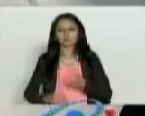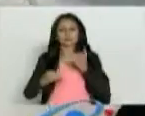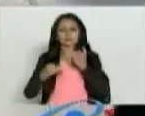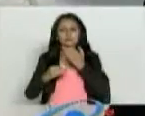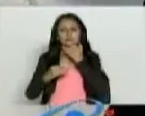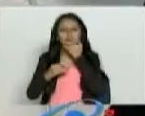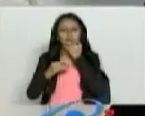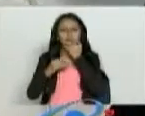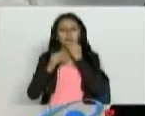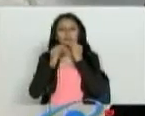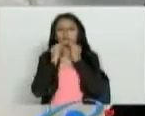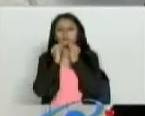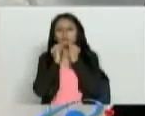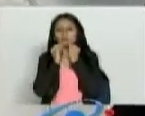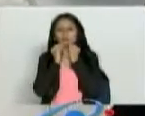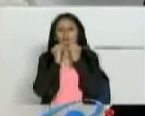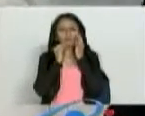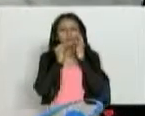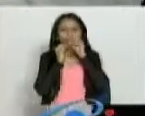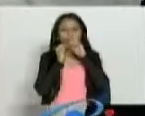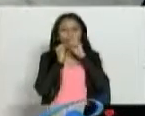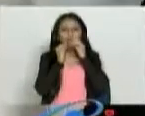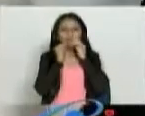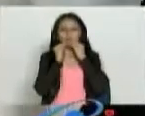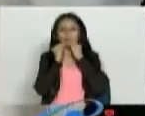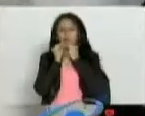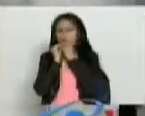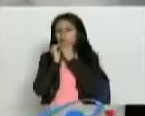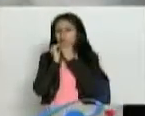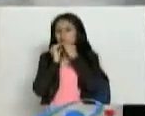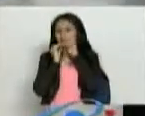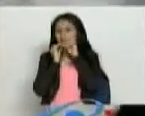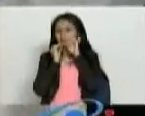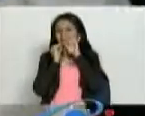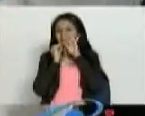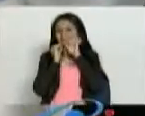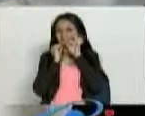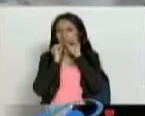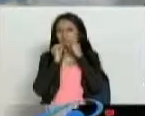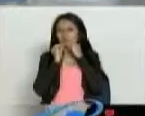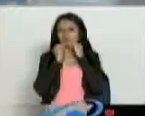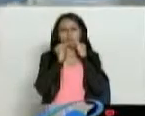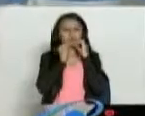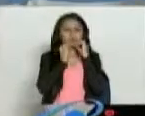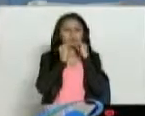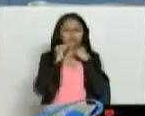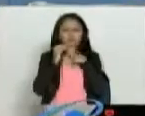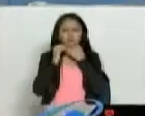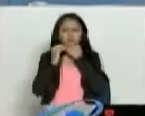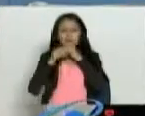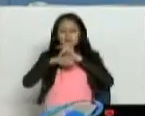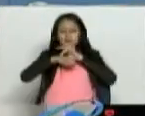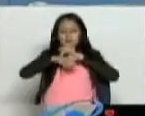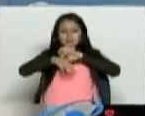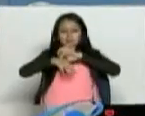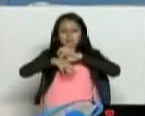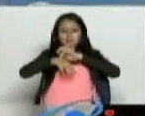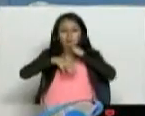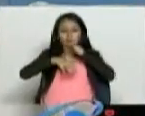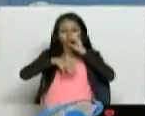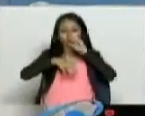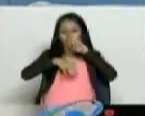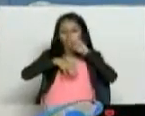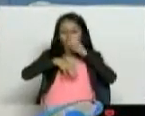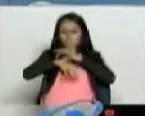Tono, distono. Entonces, lo normal es esto, tengo tono en mis músculos. Cuando pierdo el